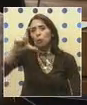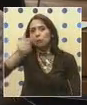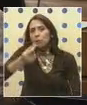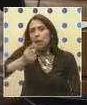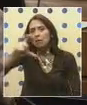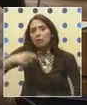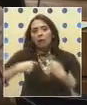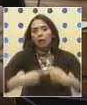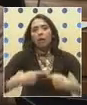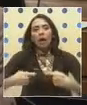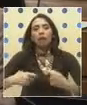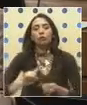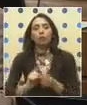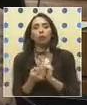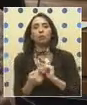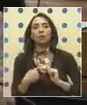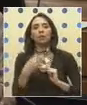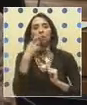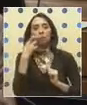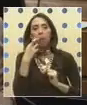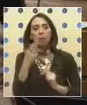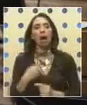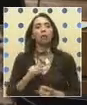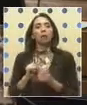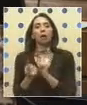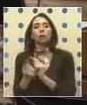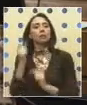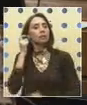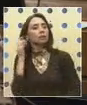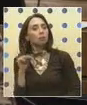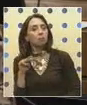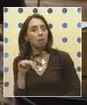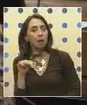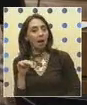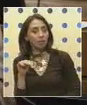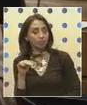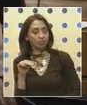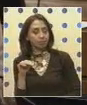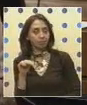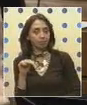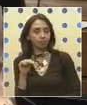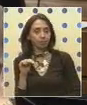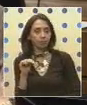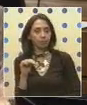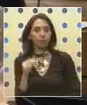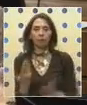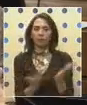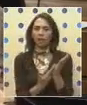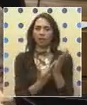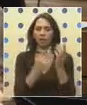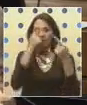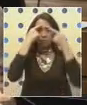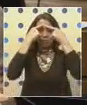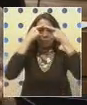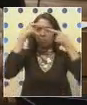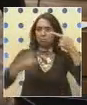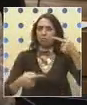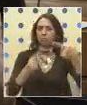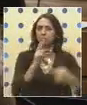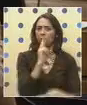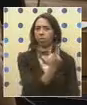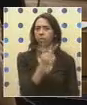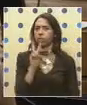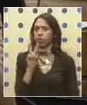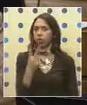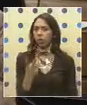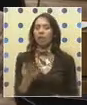para poder ser padre, para poder ser madre? Entonces, aquí hay una contradicción. Si queremos